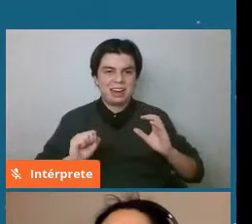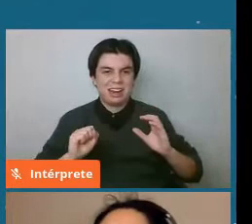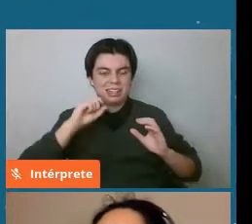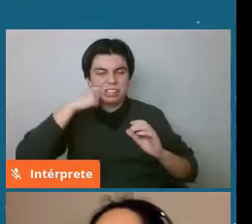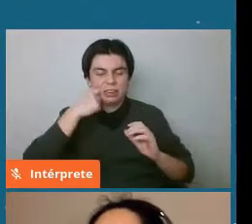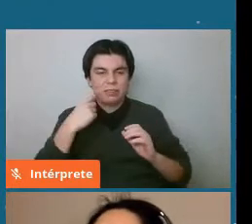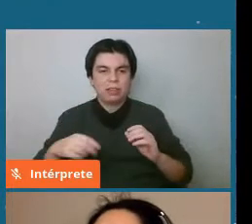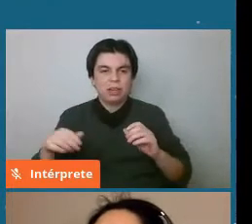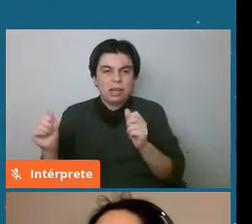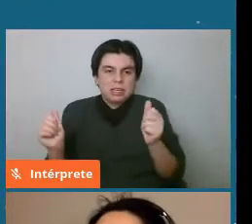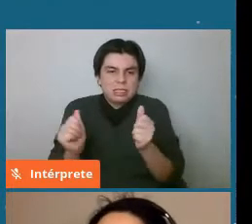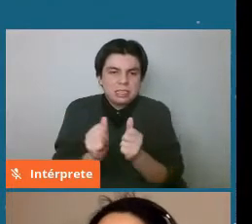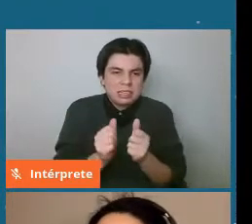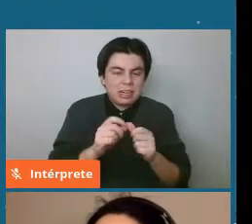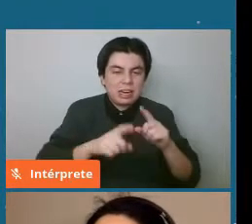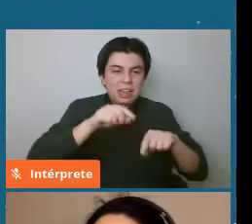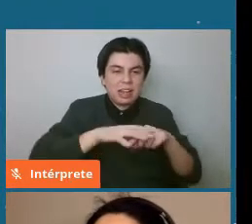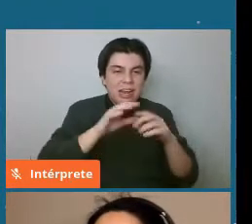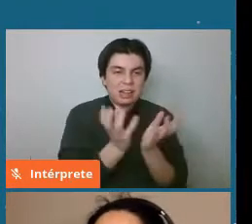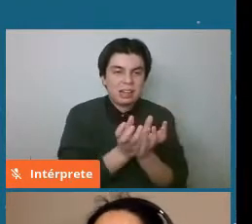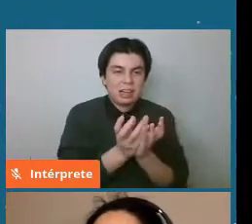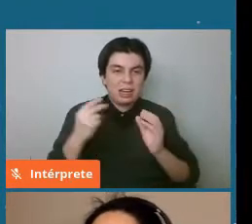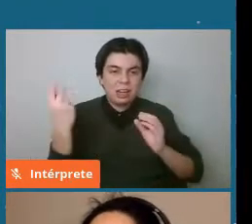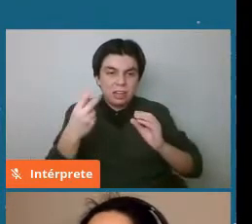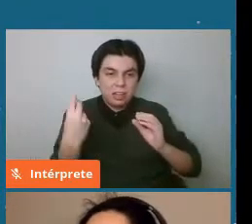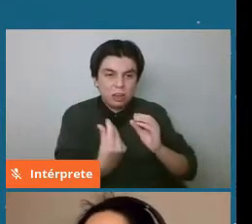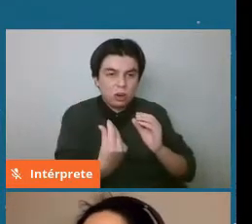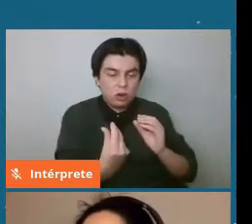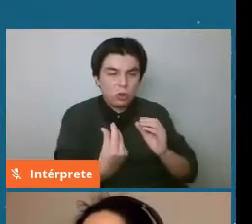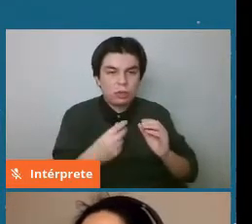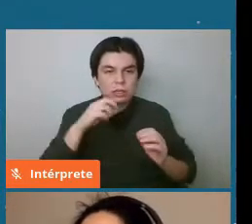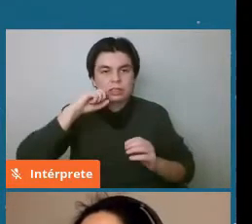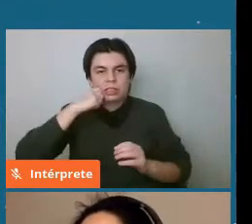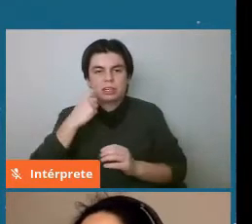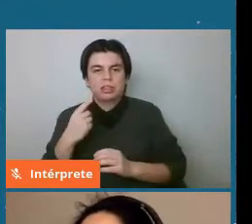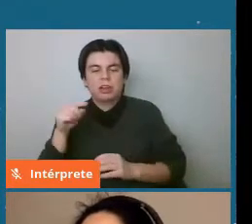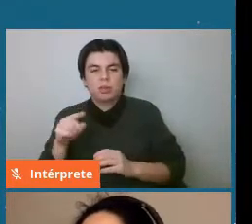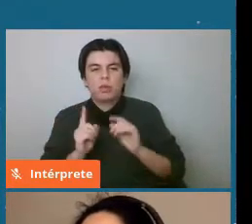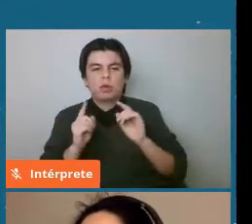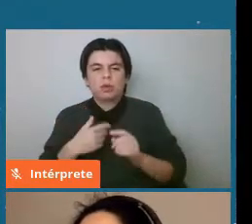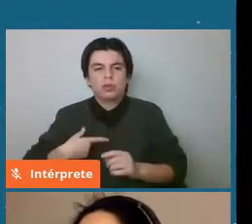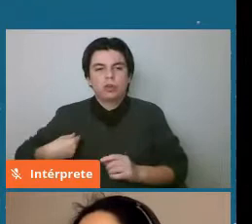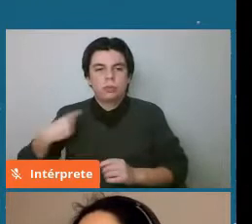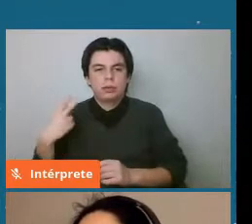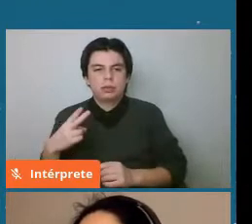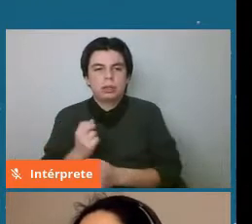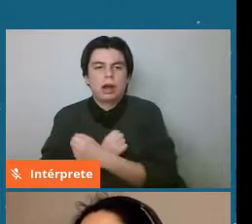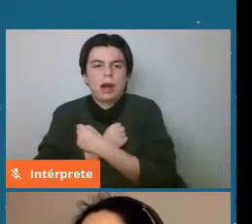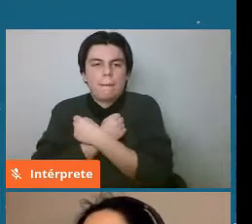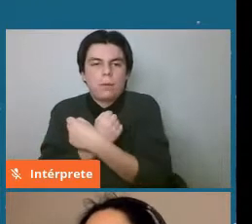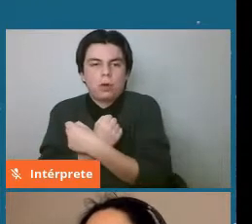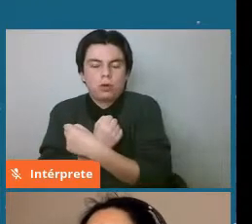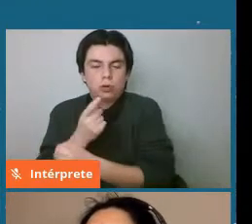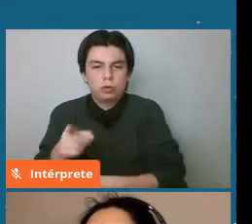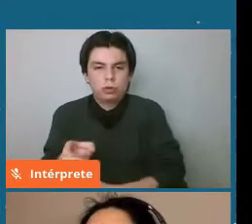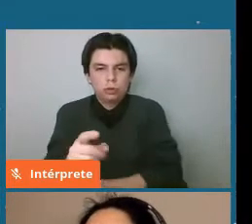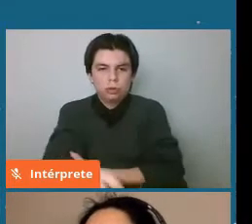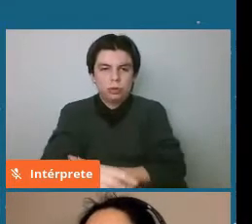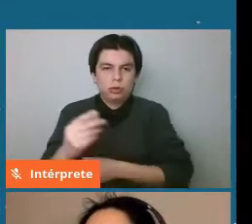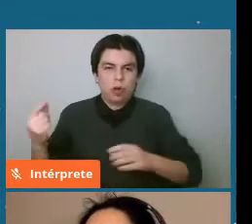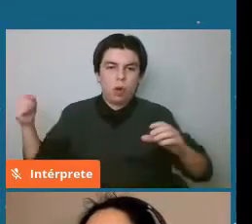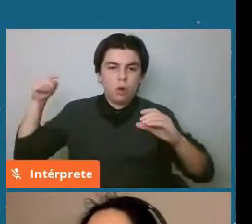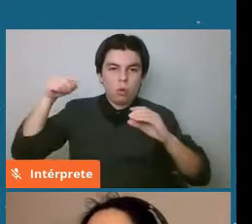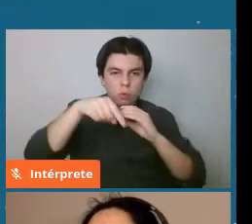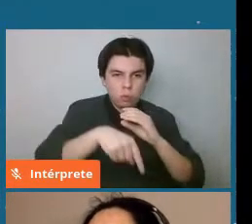cercanos a la Tierra, que se denominan AMOR, que cruzan entonces esta... pero no